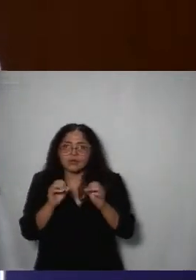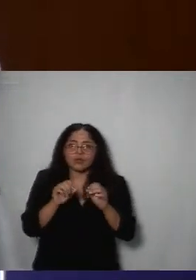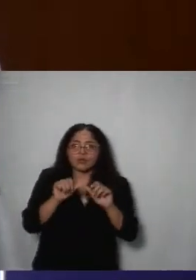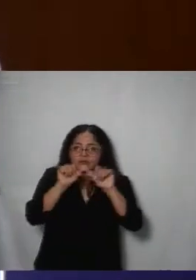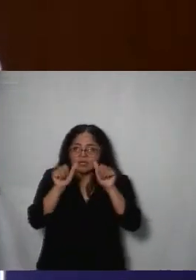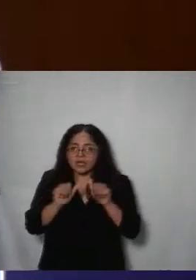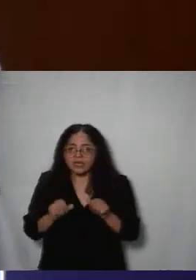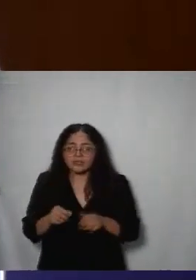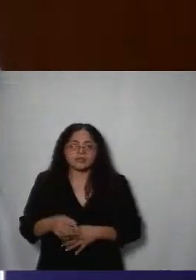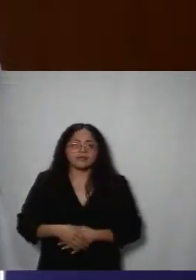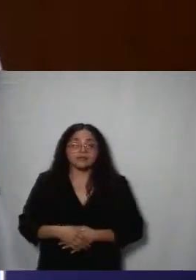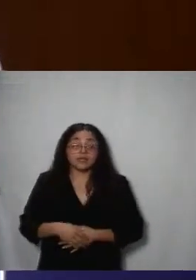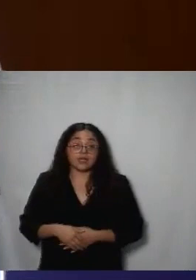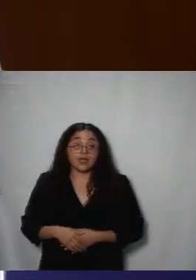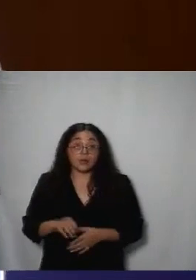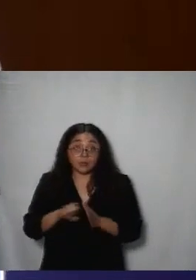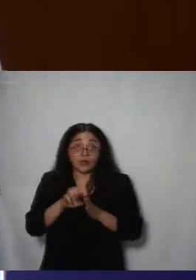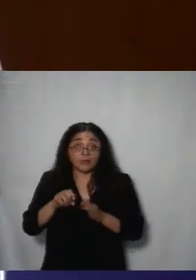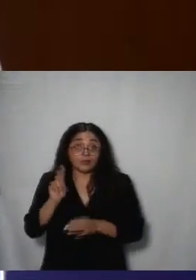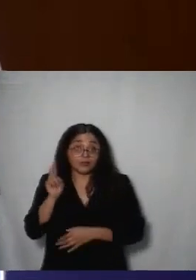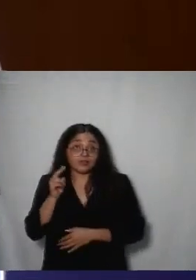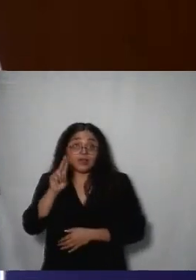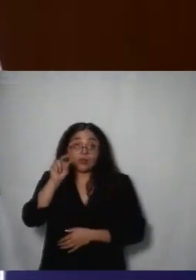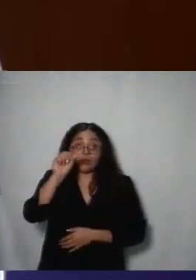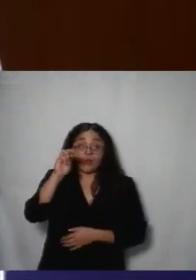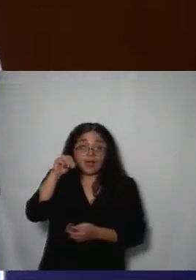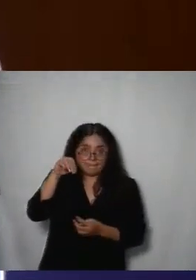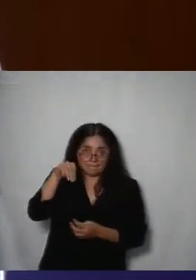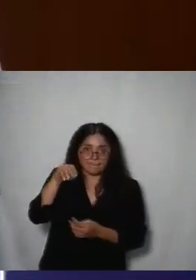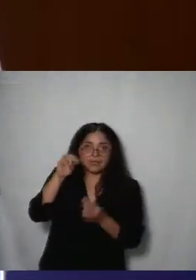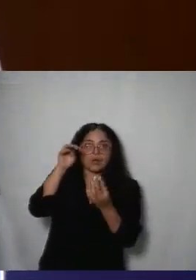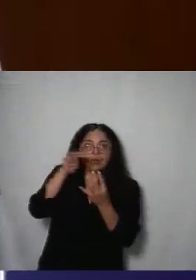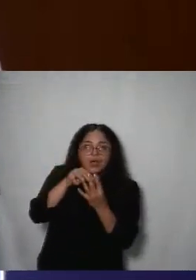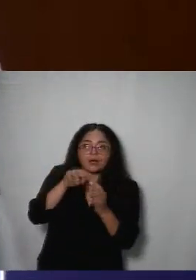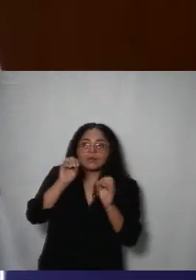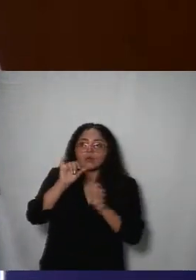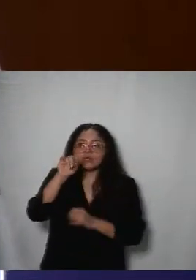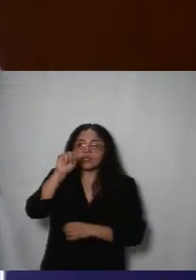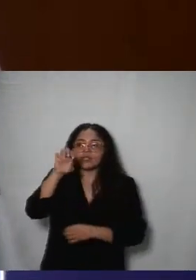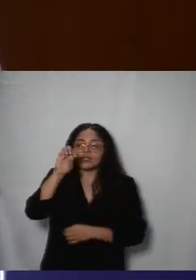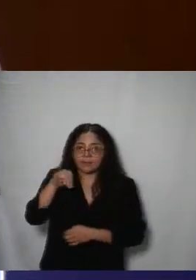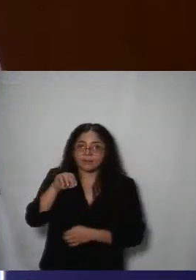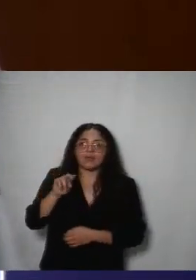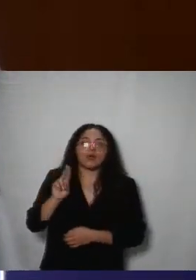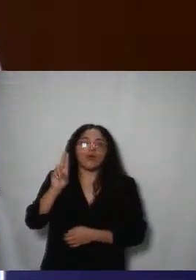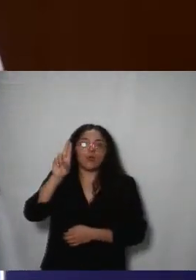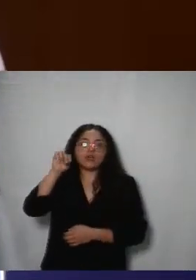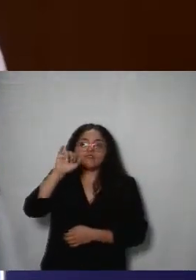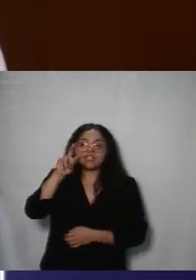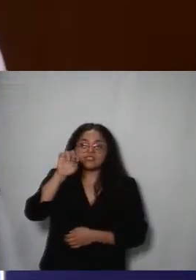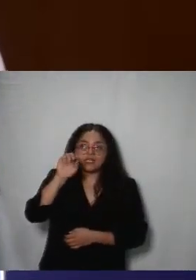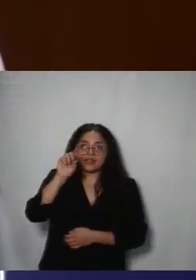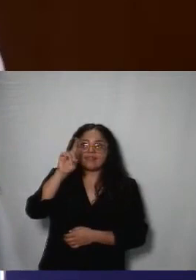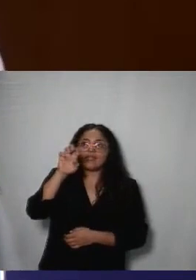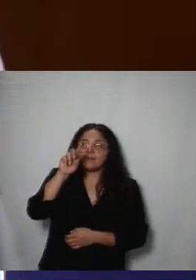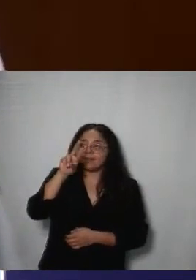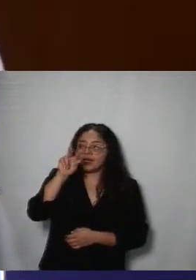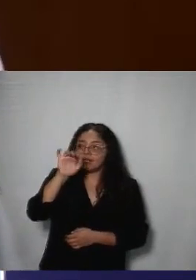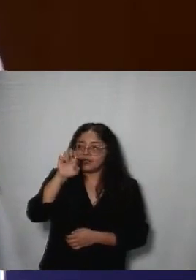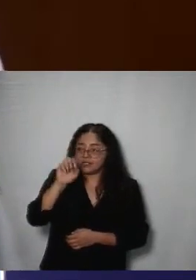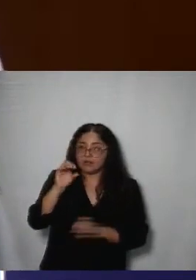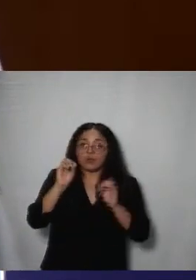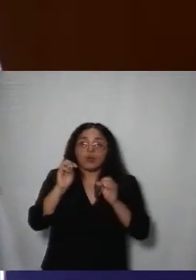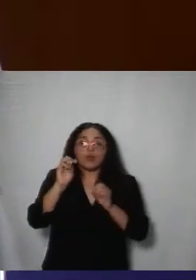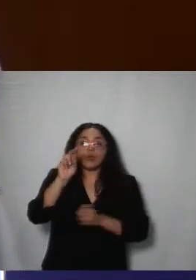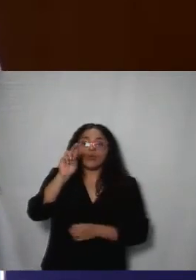estamos también de la UAM del ITAM del UP de la Universidad del Valle de Univer